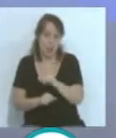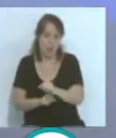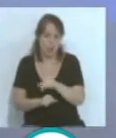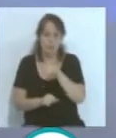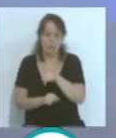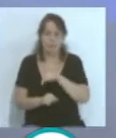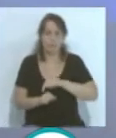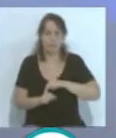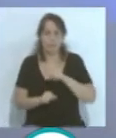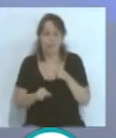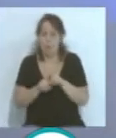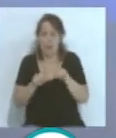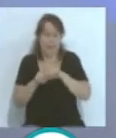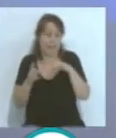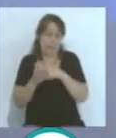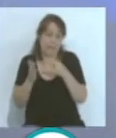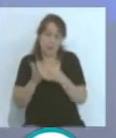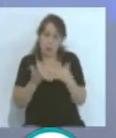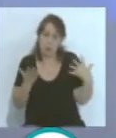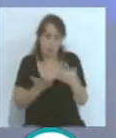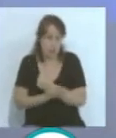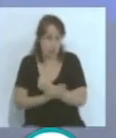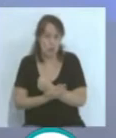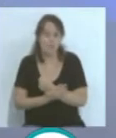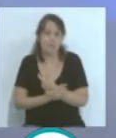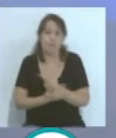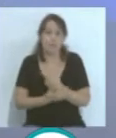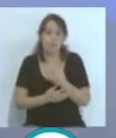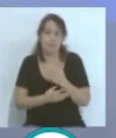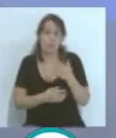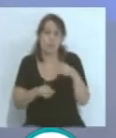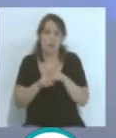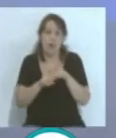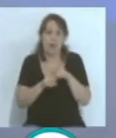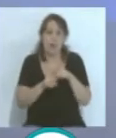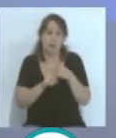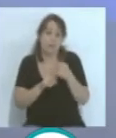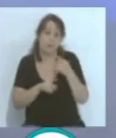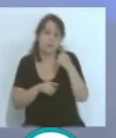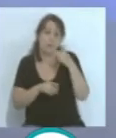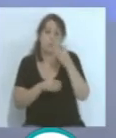como todos los técnicos, igual su guardiola tiene a Kenny De Bruyne,